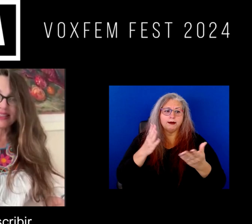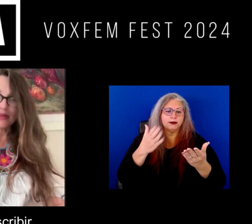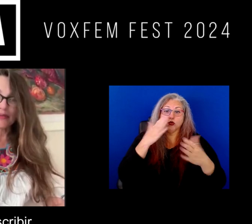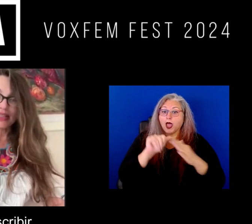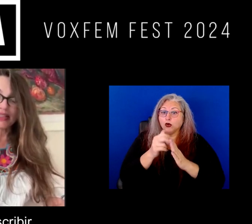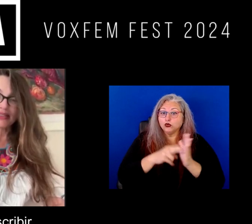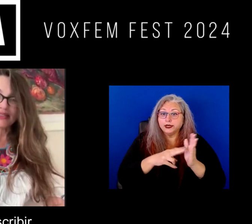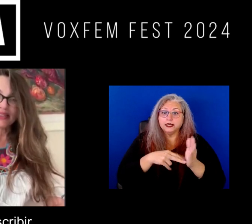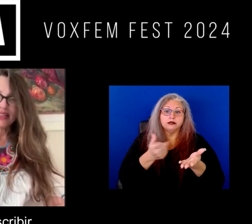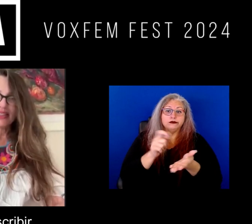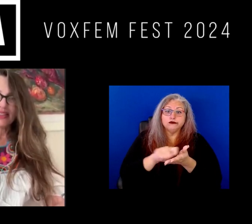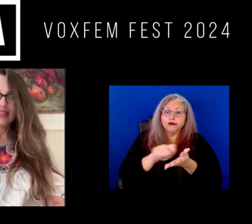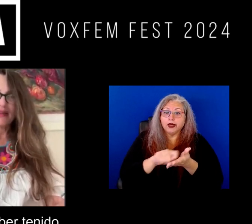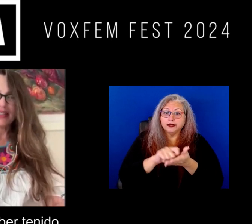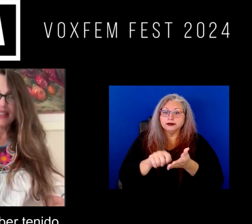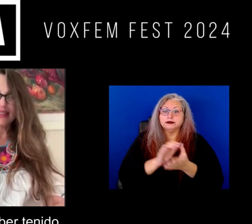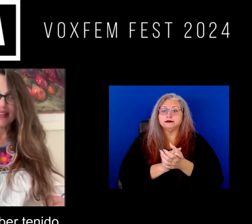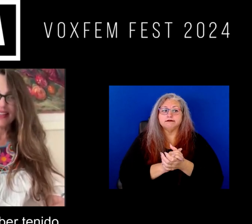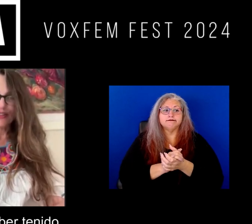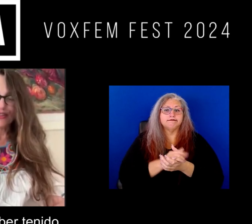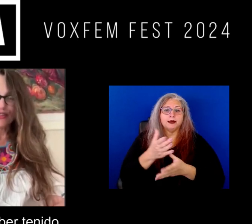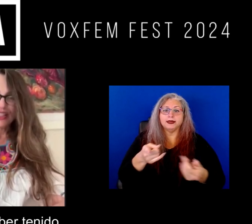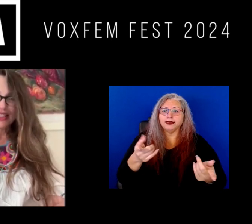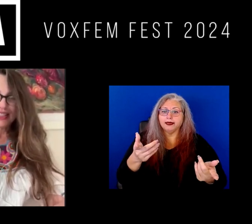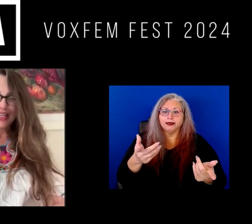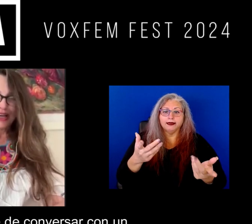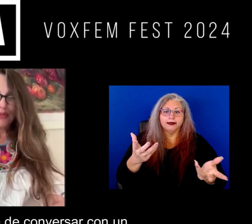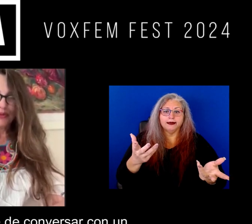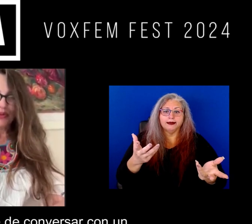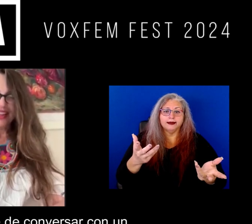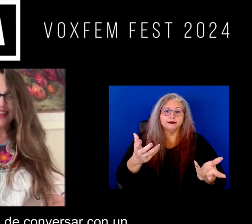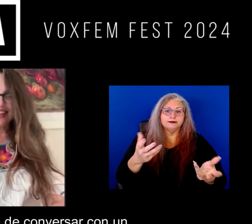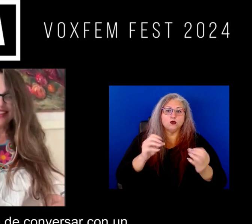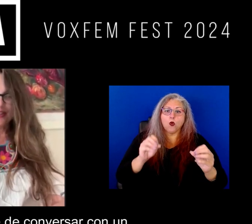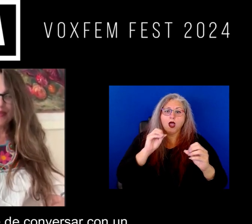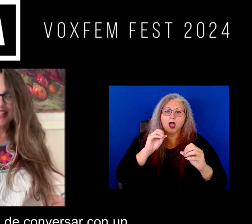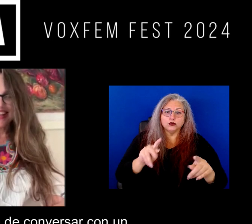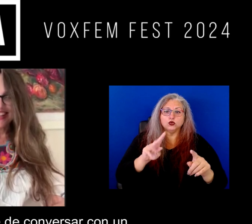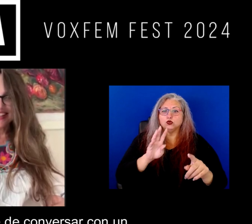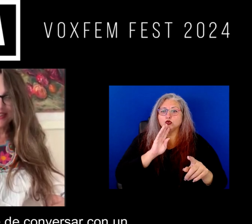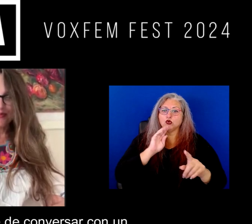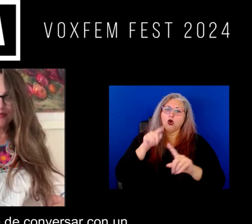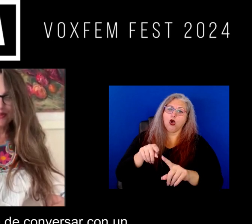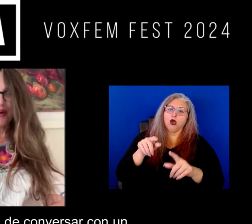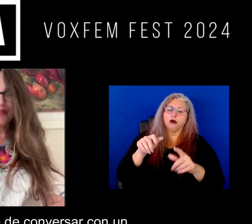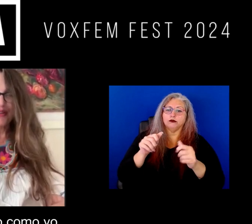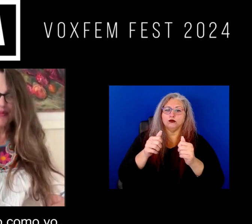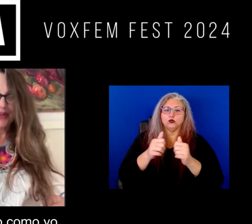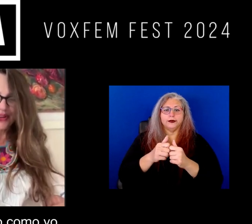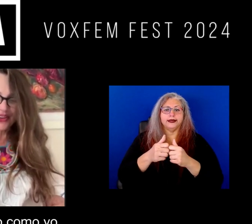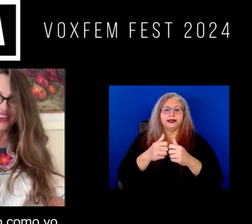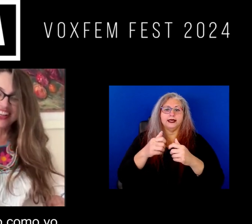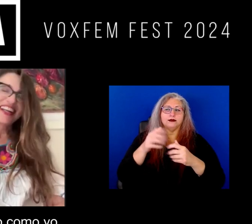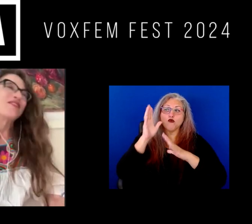y escribir, de haber tenido la oportunidad de conversar con un